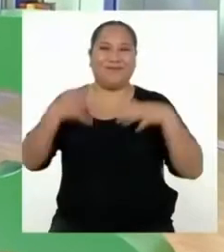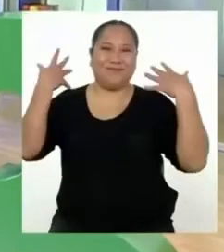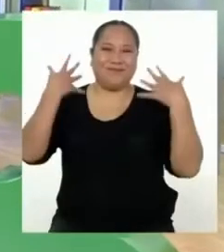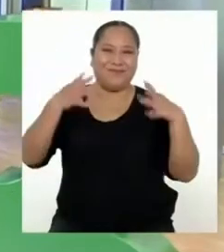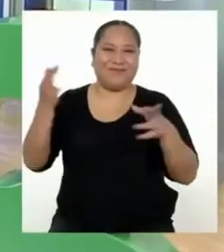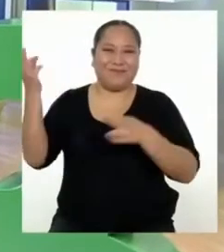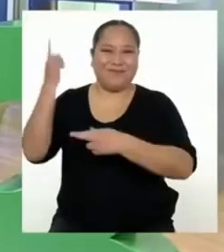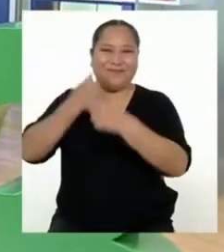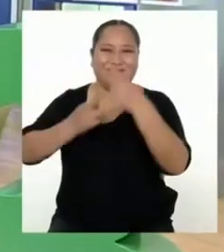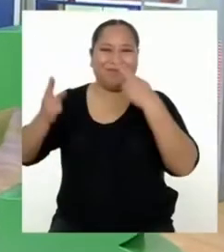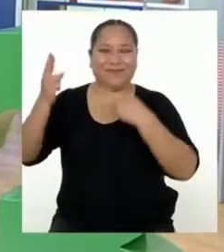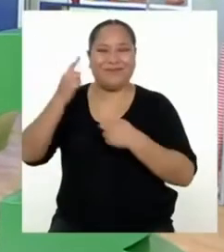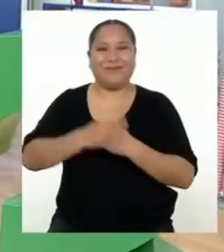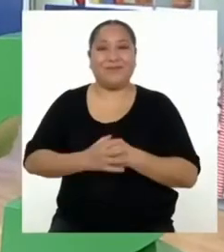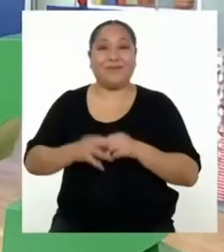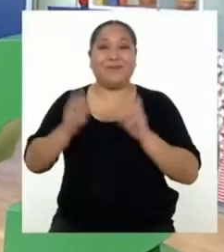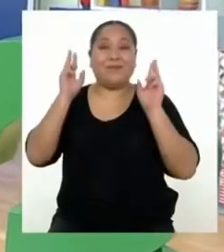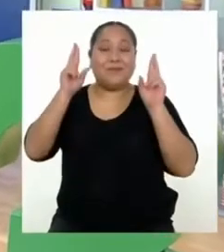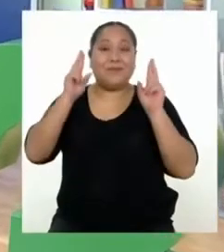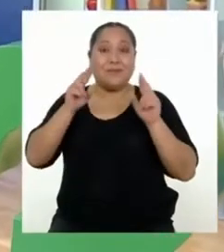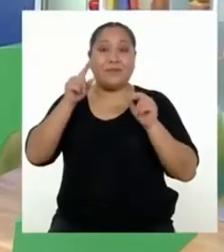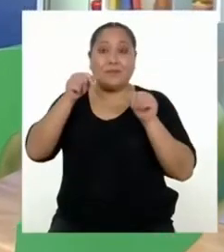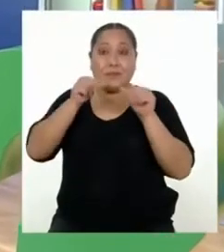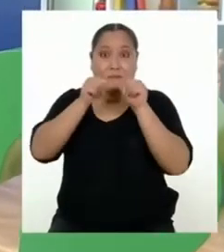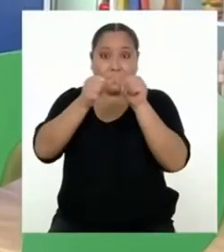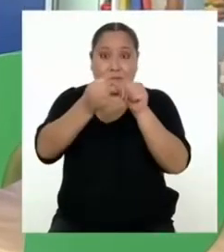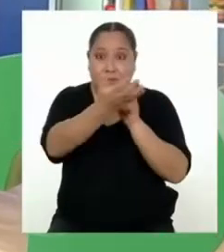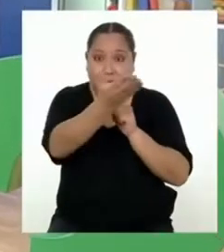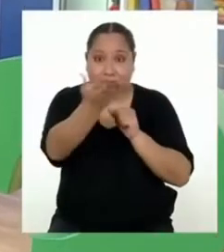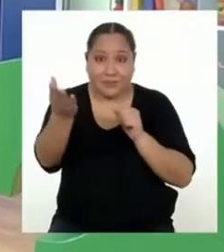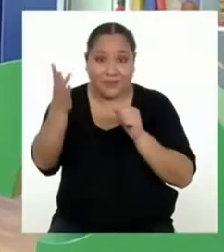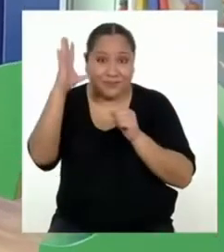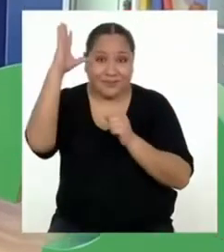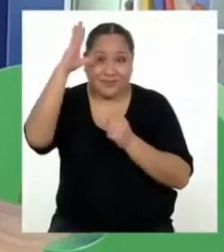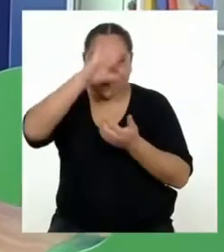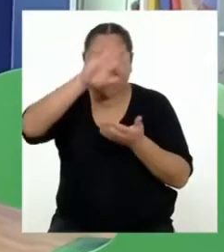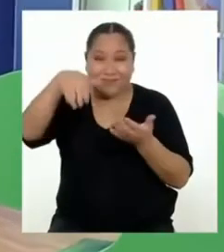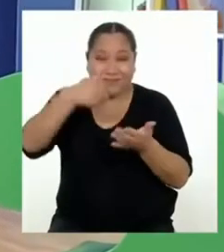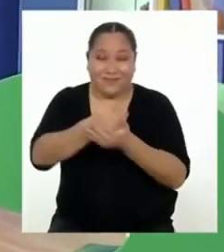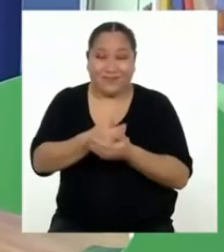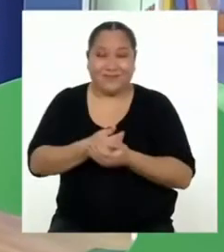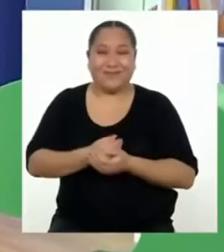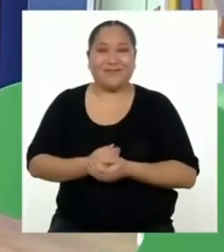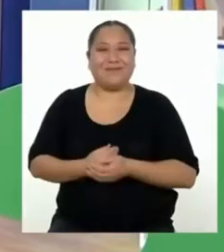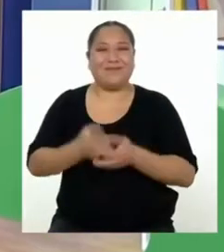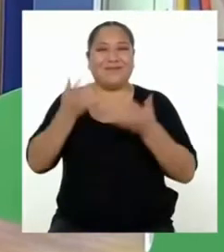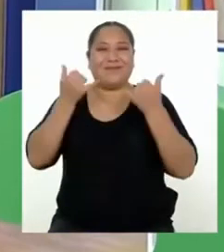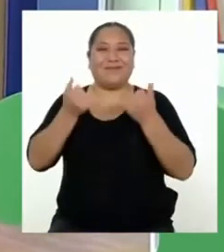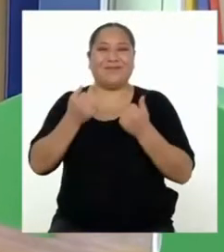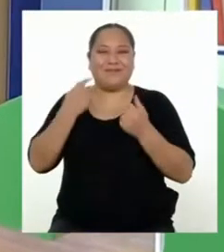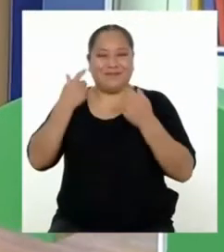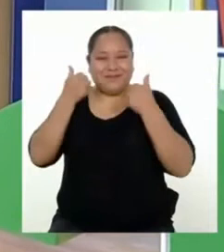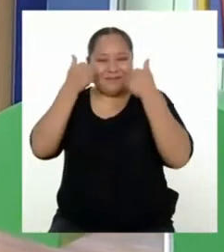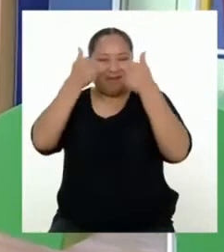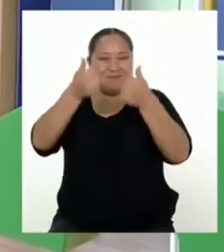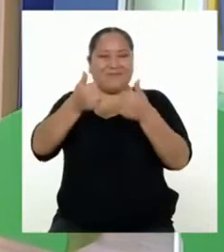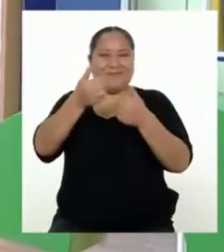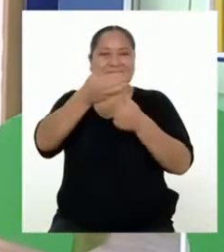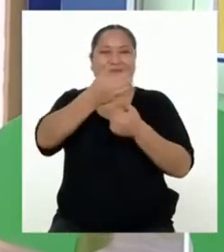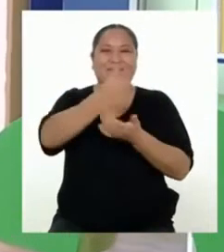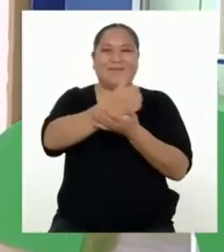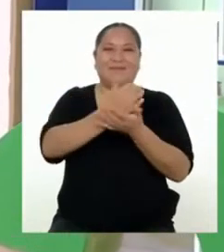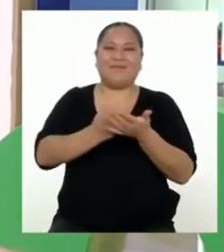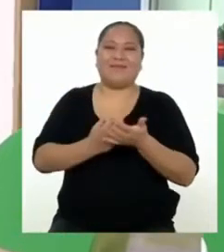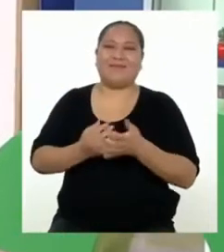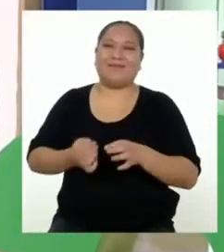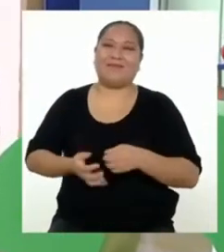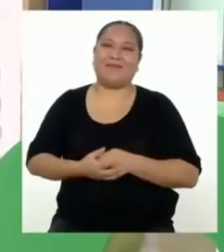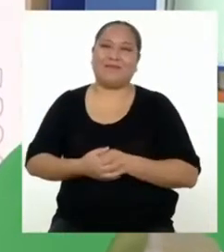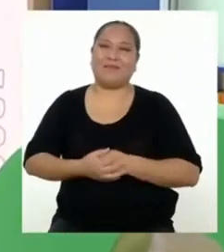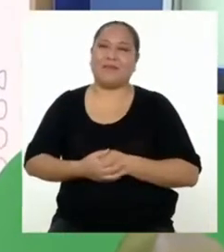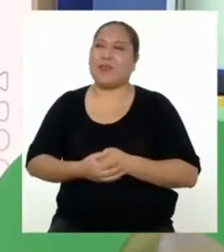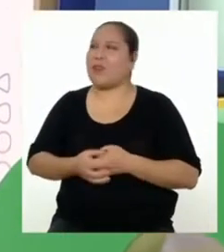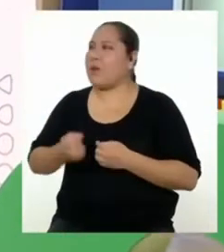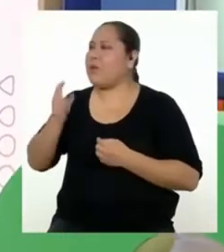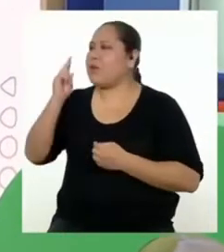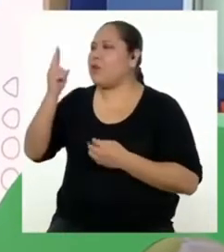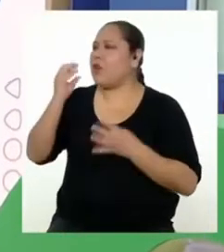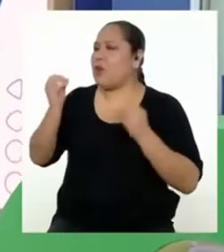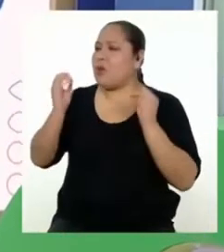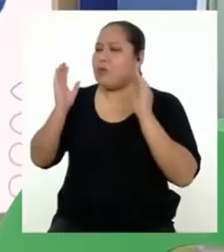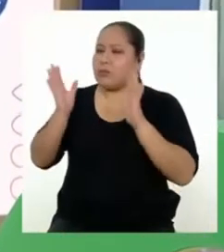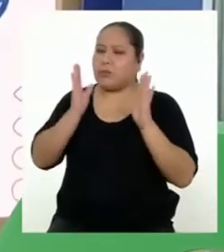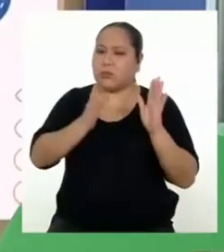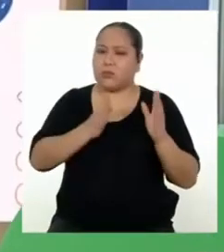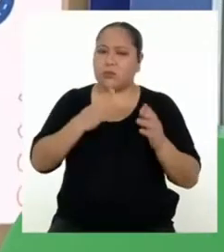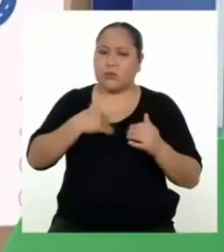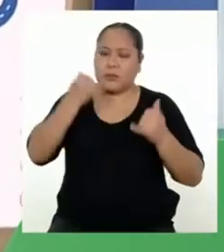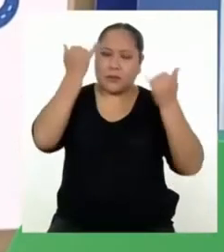Ya regresamos. Espero que sigan ahí todas y todos porque ahora vamos a lo bueno. Profesora, ¿cómo organizo mis